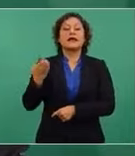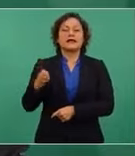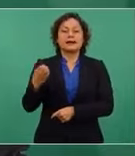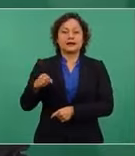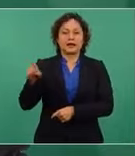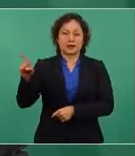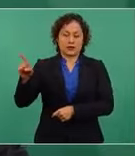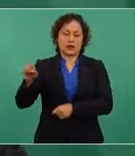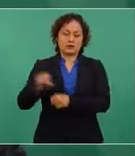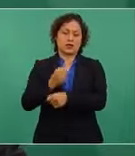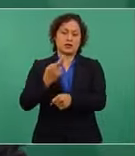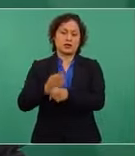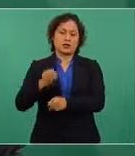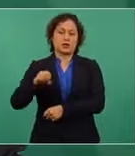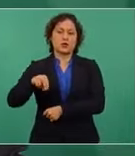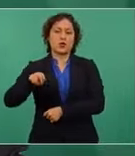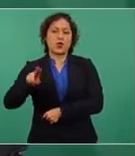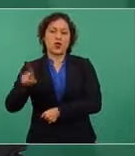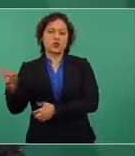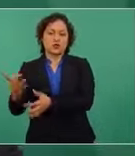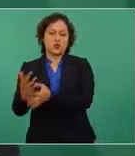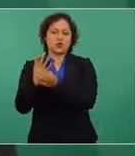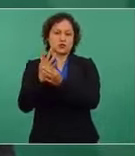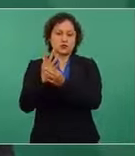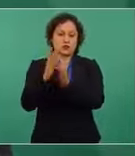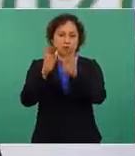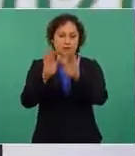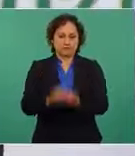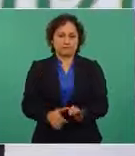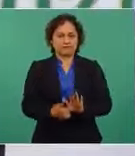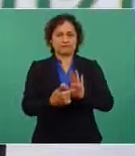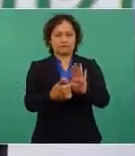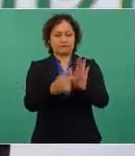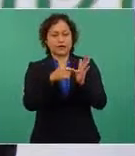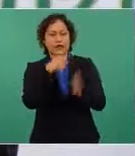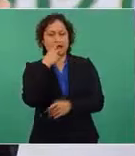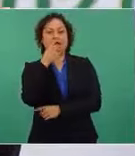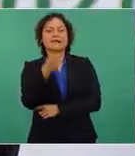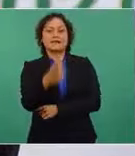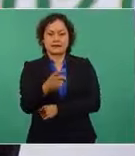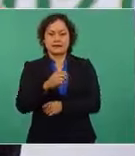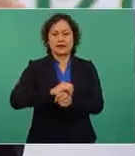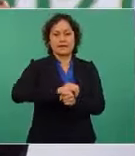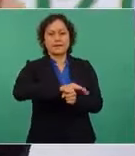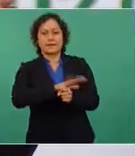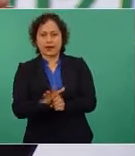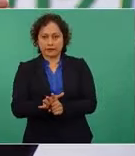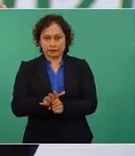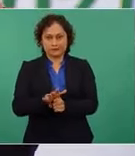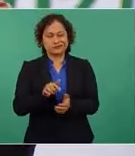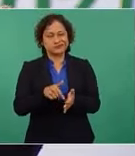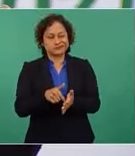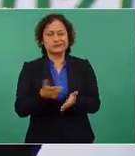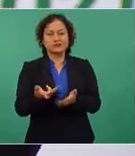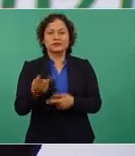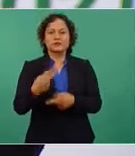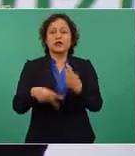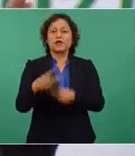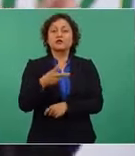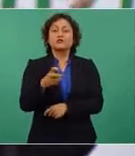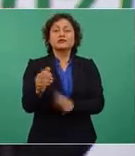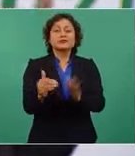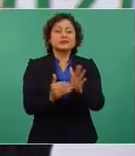Unidas un reporte que dice que por la pandemia hay 220 millones de personas